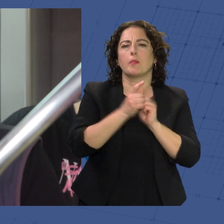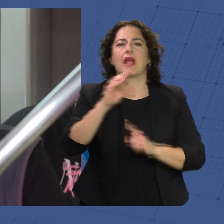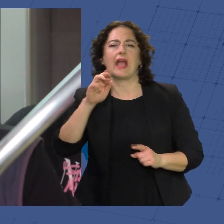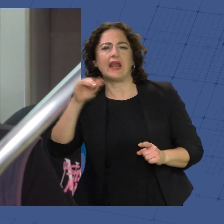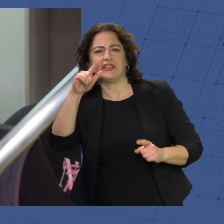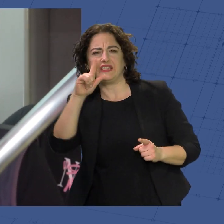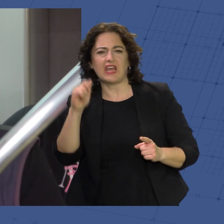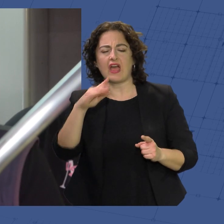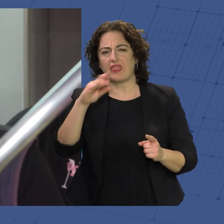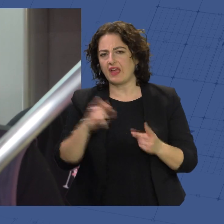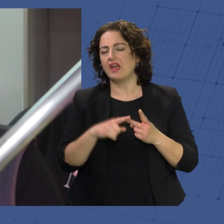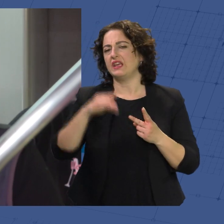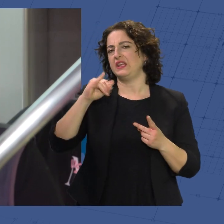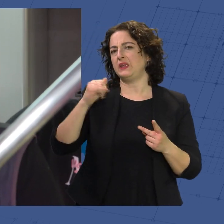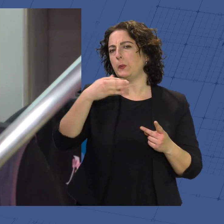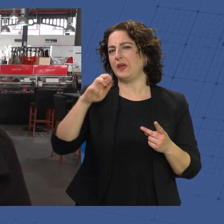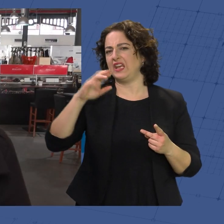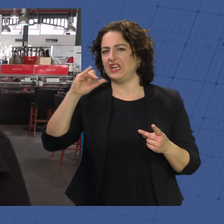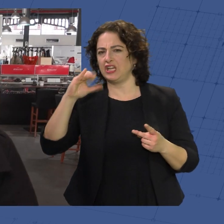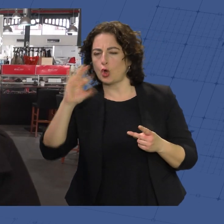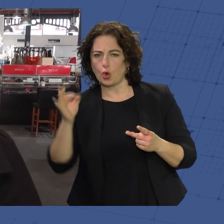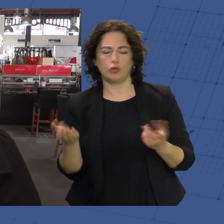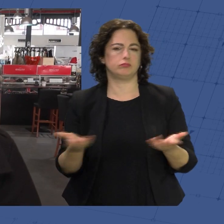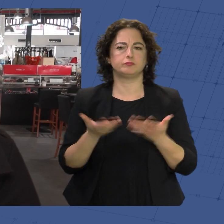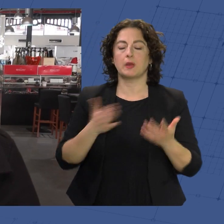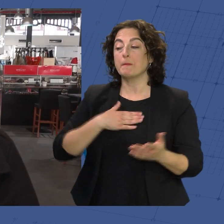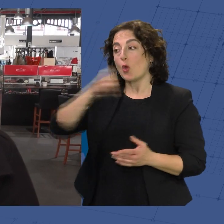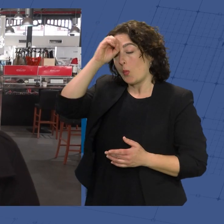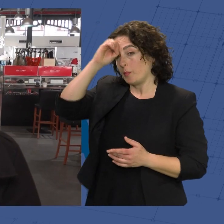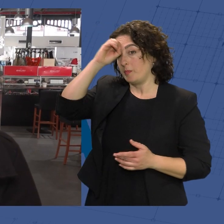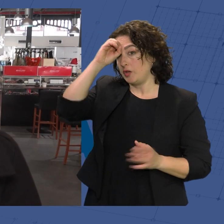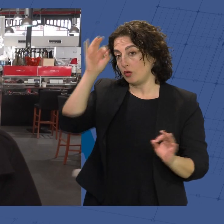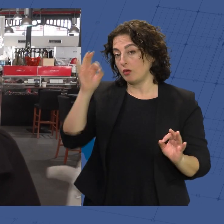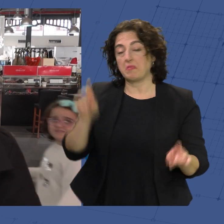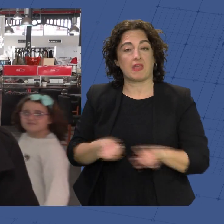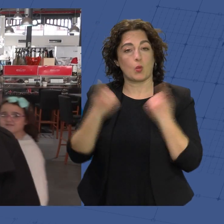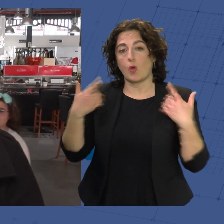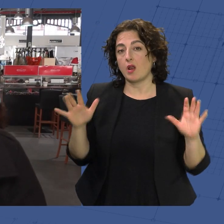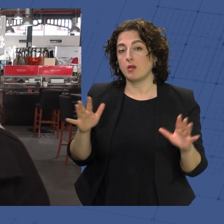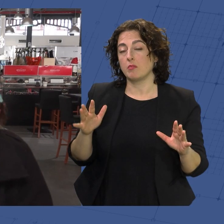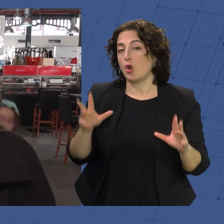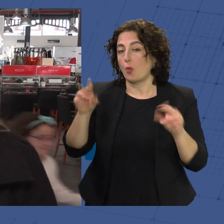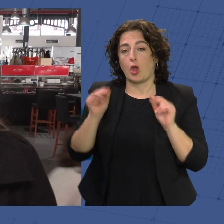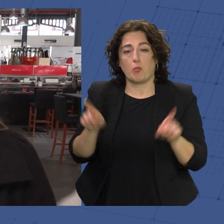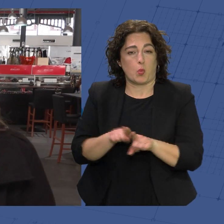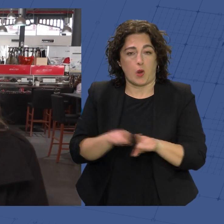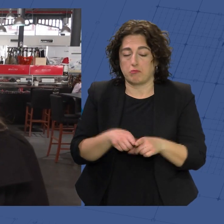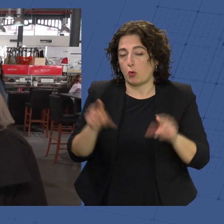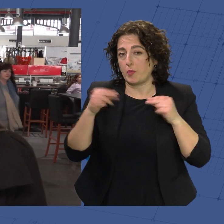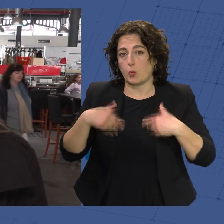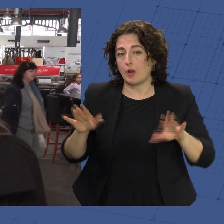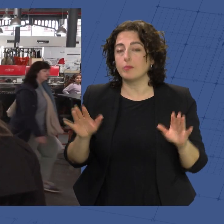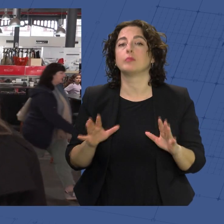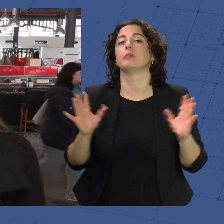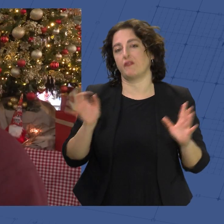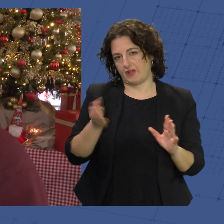ibérico, siempre son los más o los mismos artículos rellenos. Bueno, mi opinión, siendo Navidad, es me da igual, porque comprarlo voy a comprar exactamente, pero